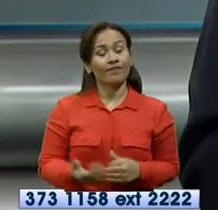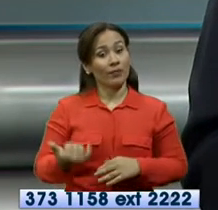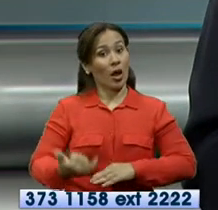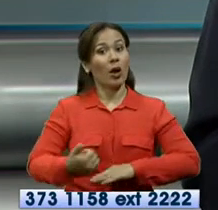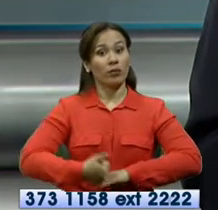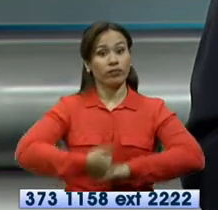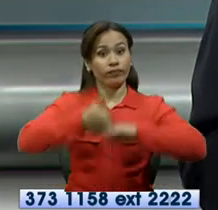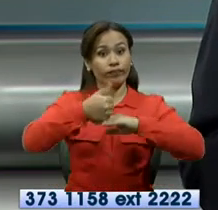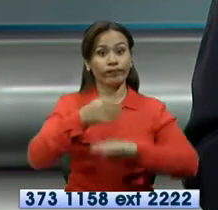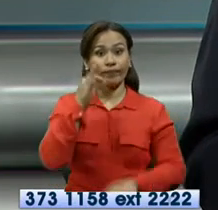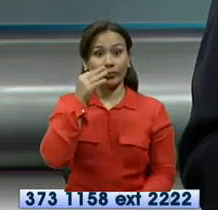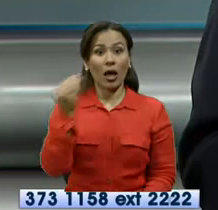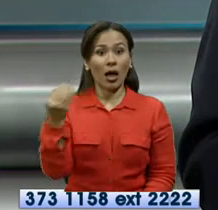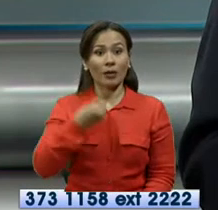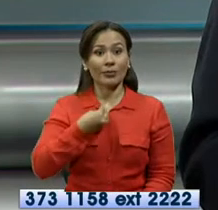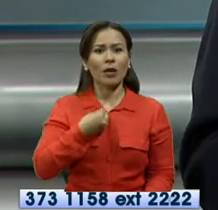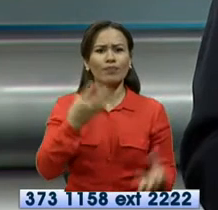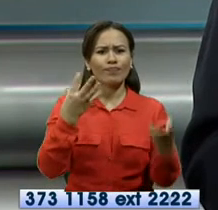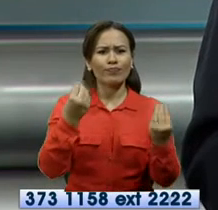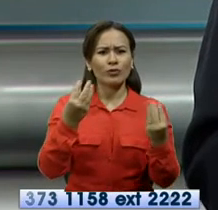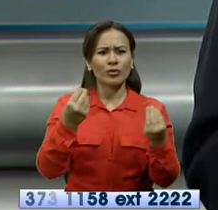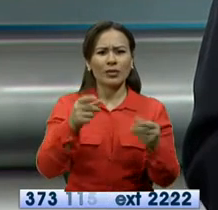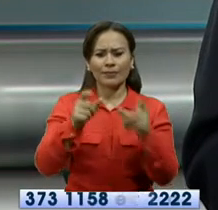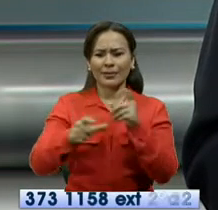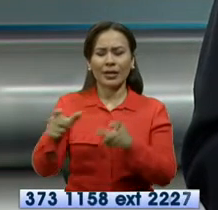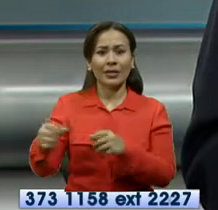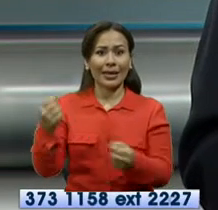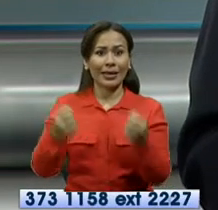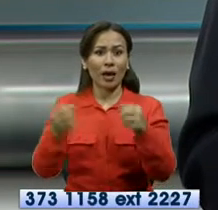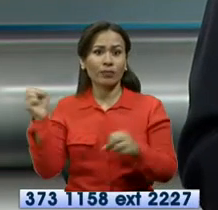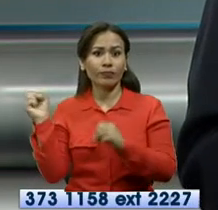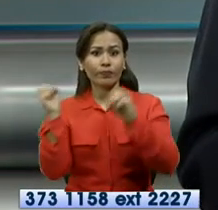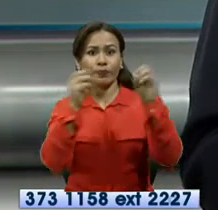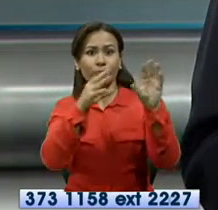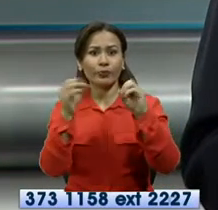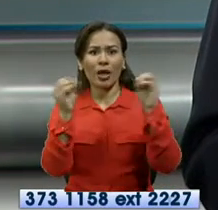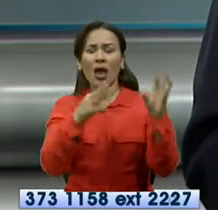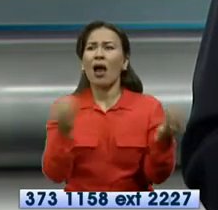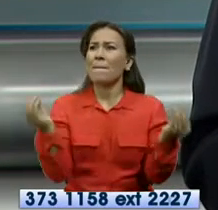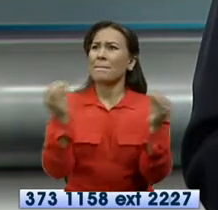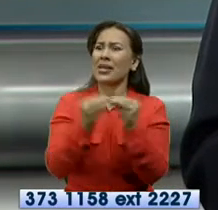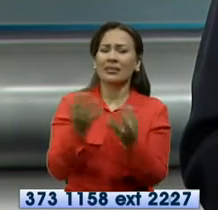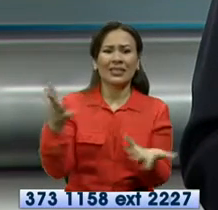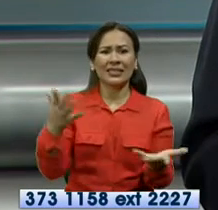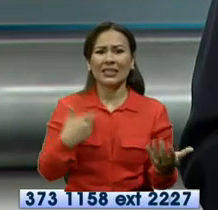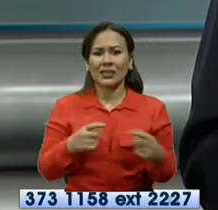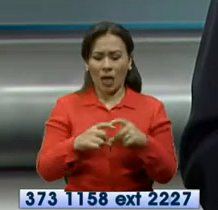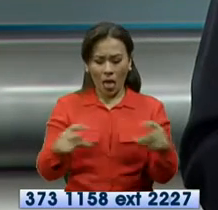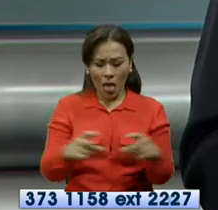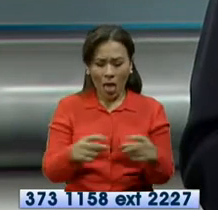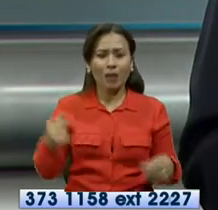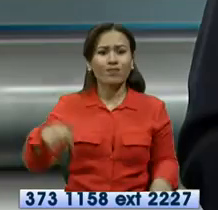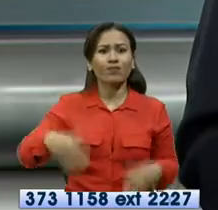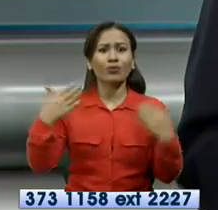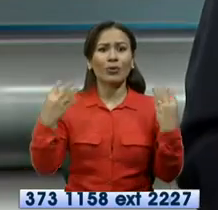Municipal señala que la cantidad enviada por la Agencia Nacional de Tránsito no abastece la demanda que hay en Guayaquil.